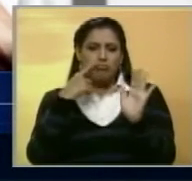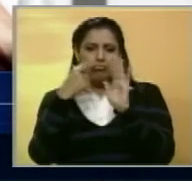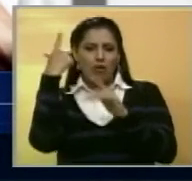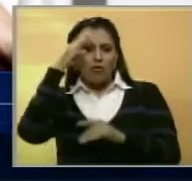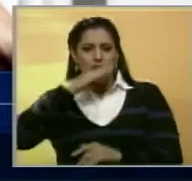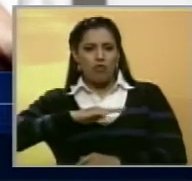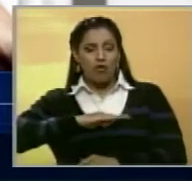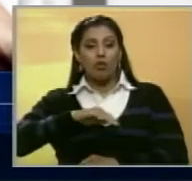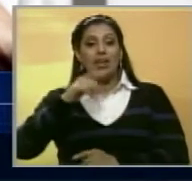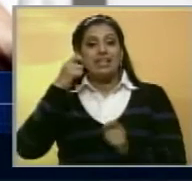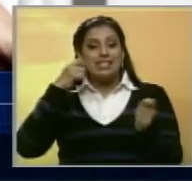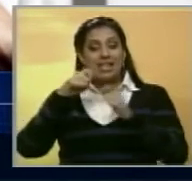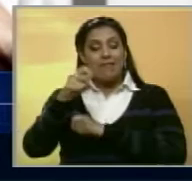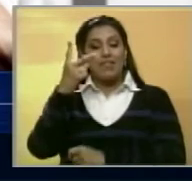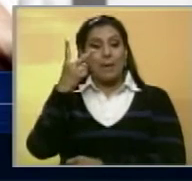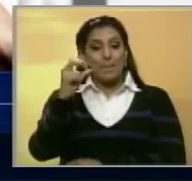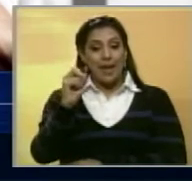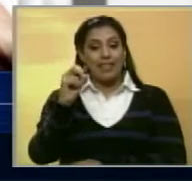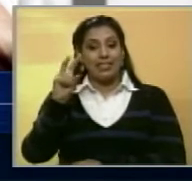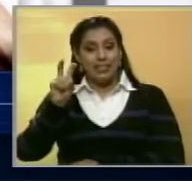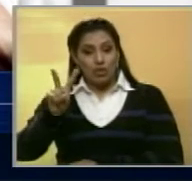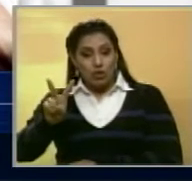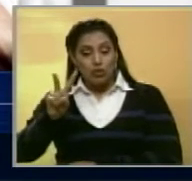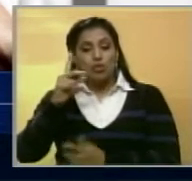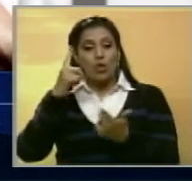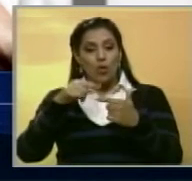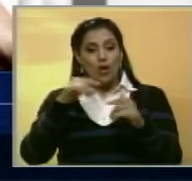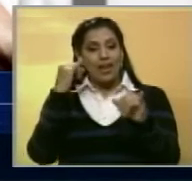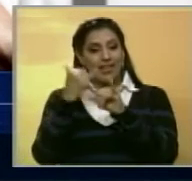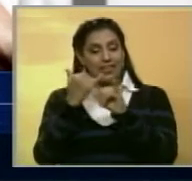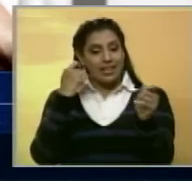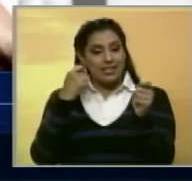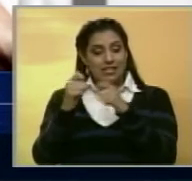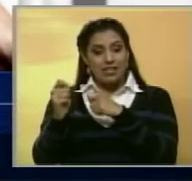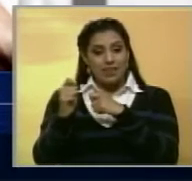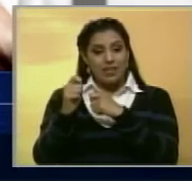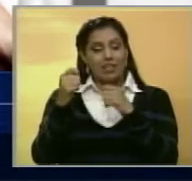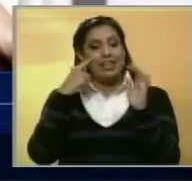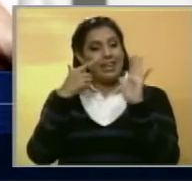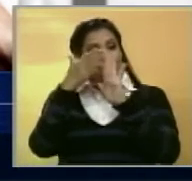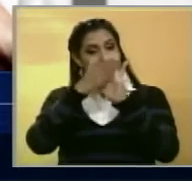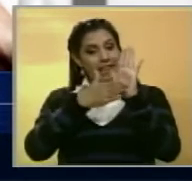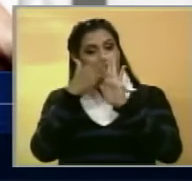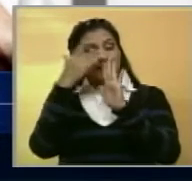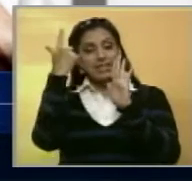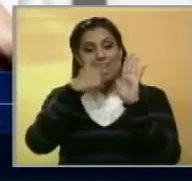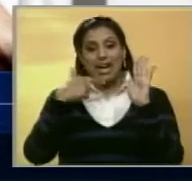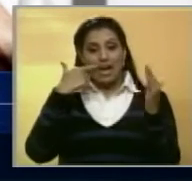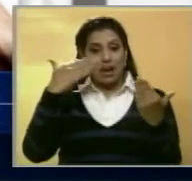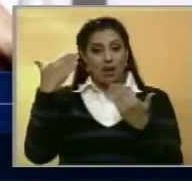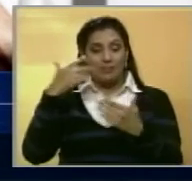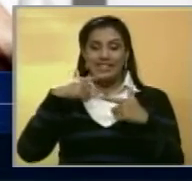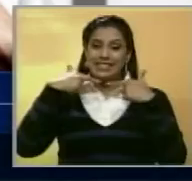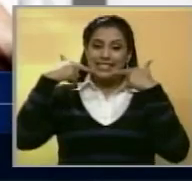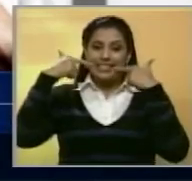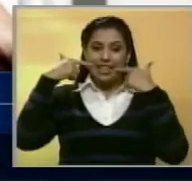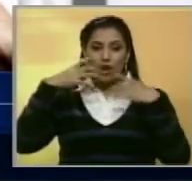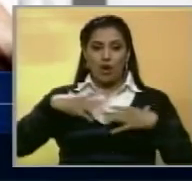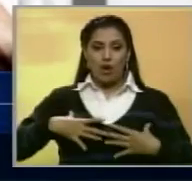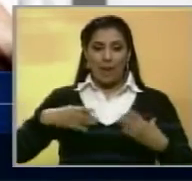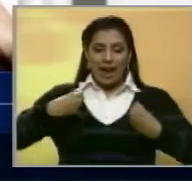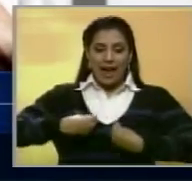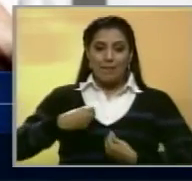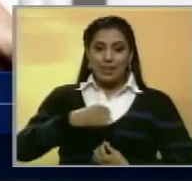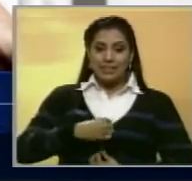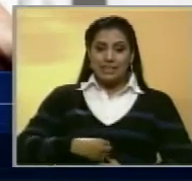Esta publicación sale a la venta el día 22 y a través de sus redes sociales mostraron la portada en la que aparece Guillermo sonriente, vestido con